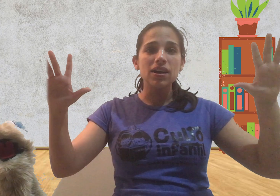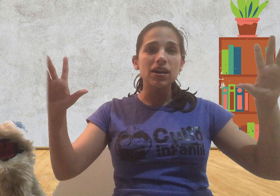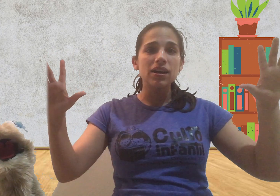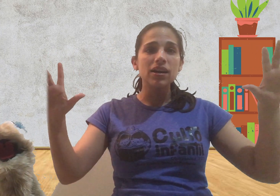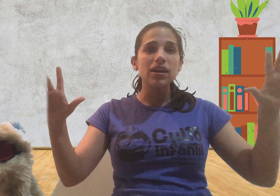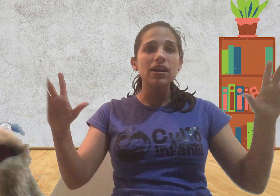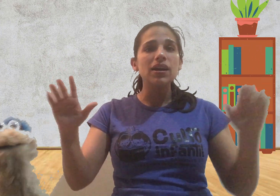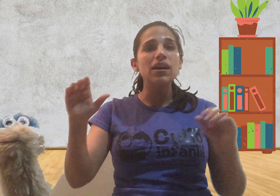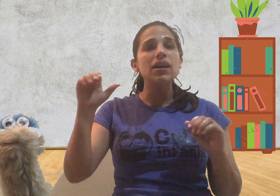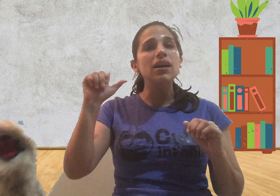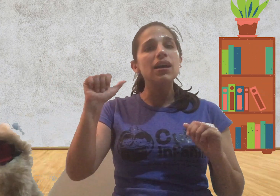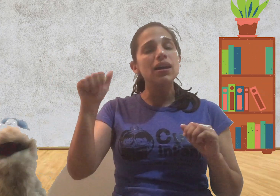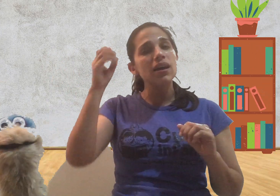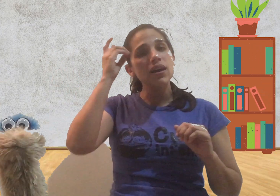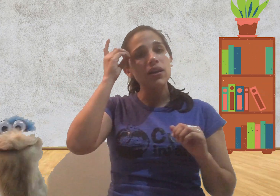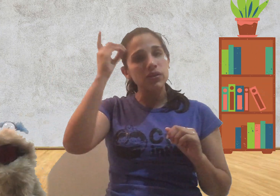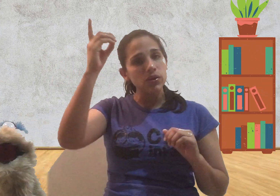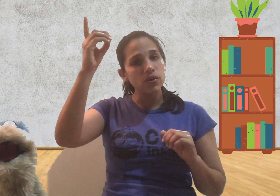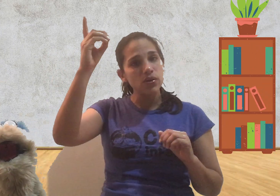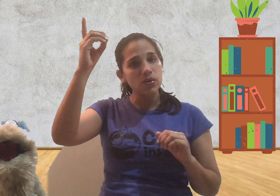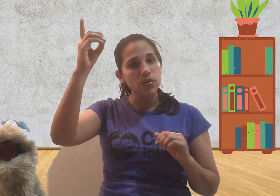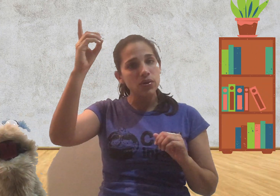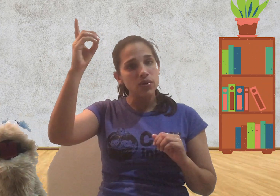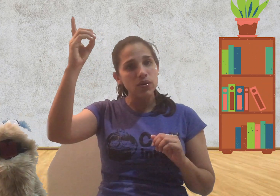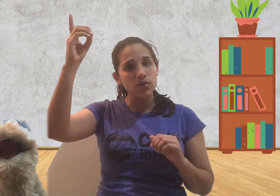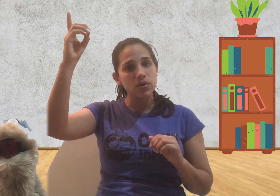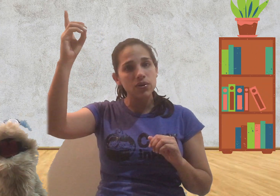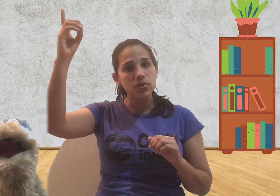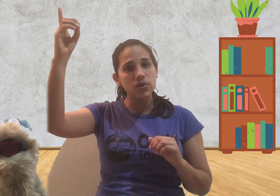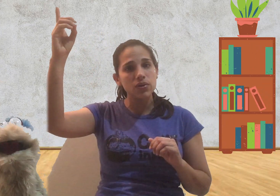al Dios,